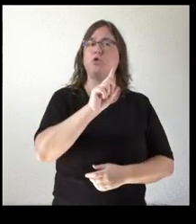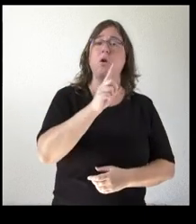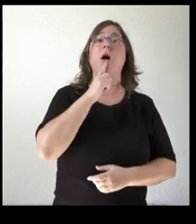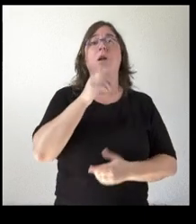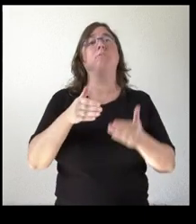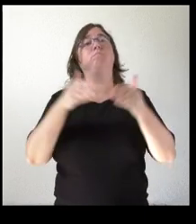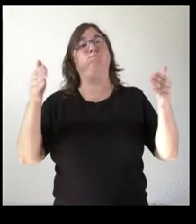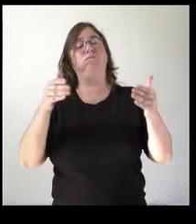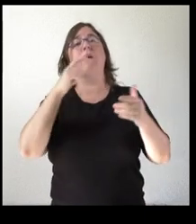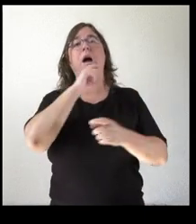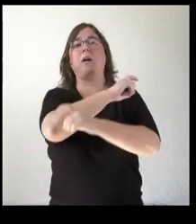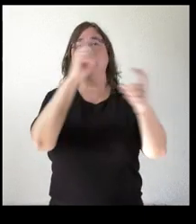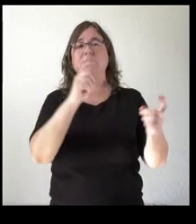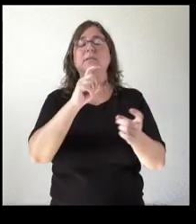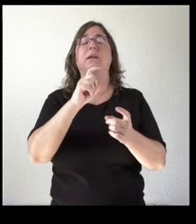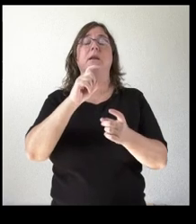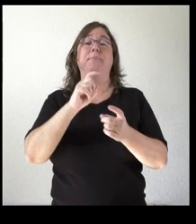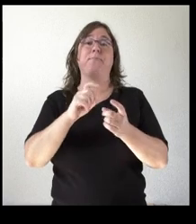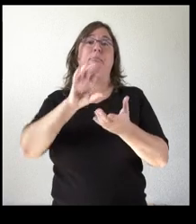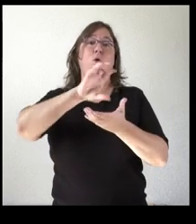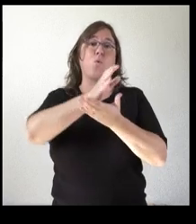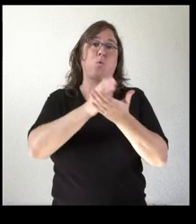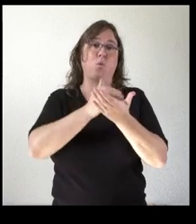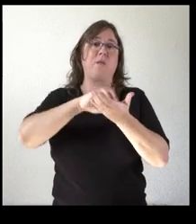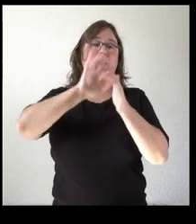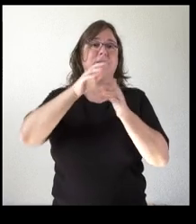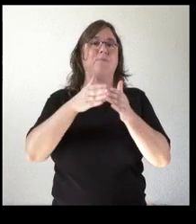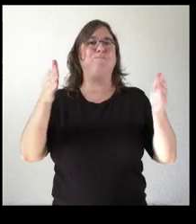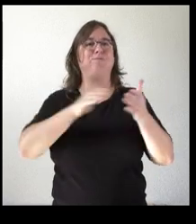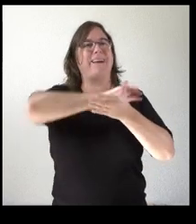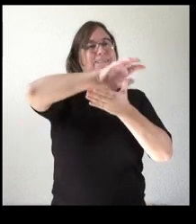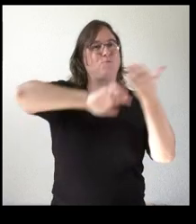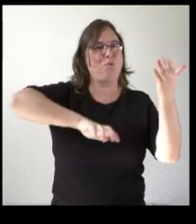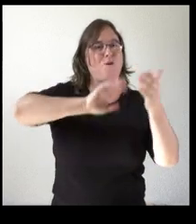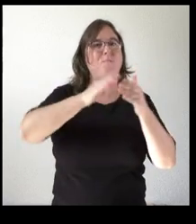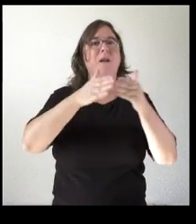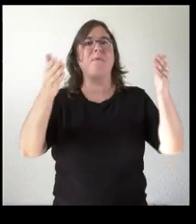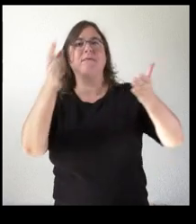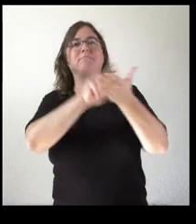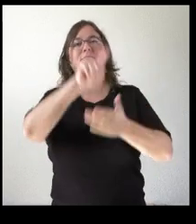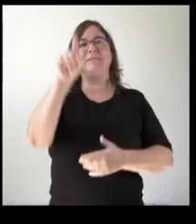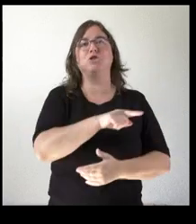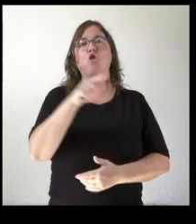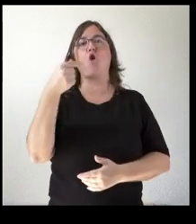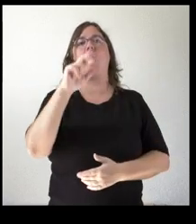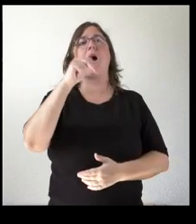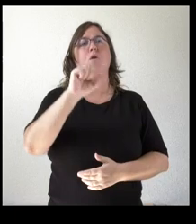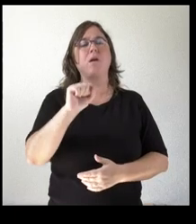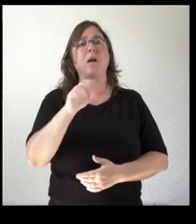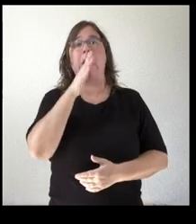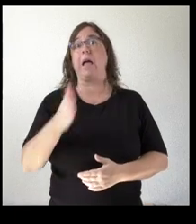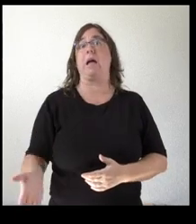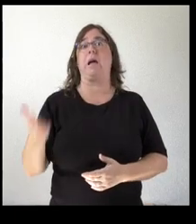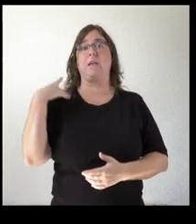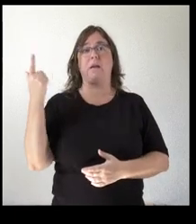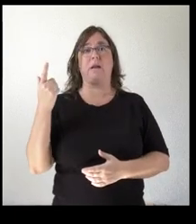de Castilla y León va a licitar un estudio para estudiar la viabilidad de la reapertura de Garoña y ayer